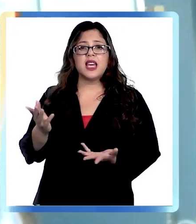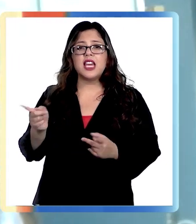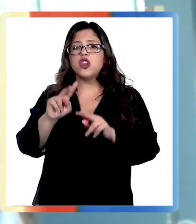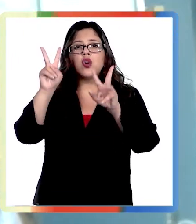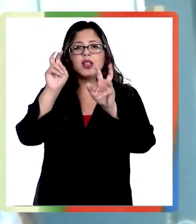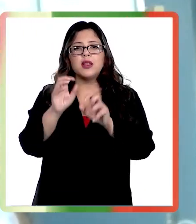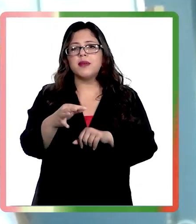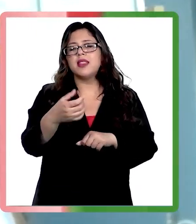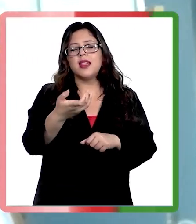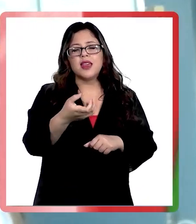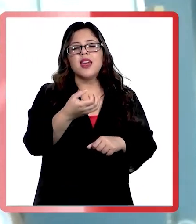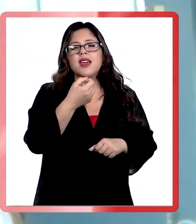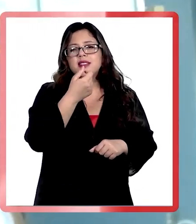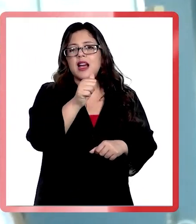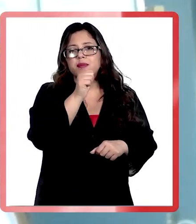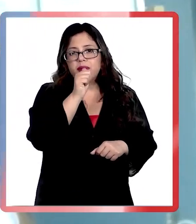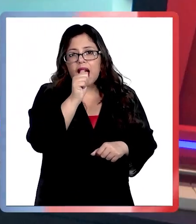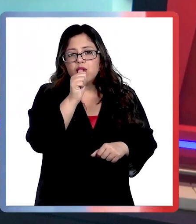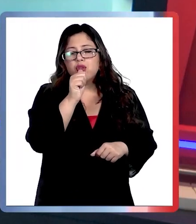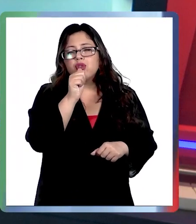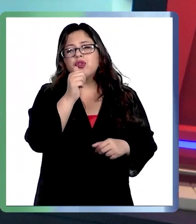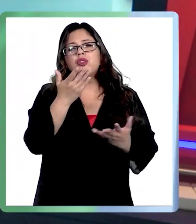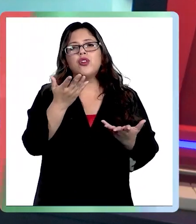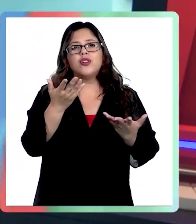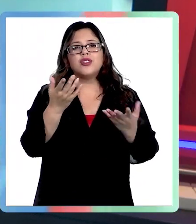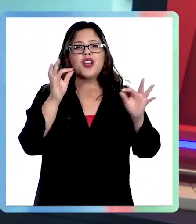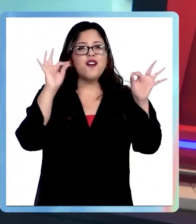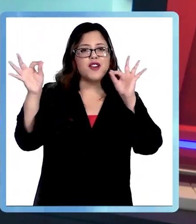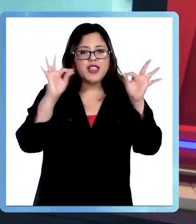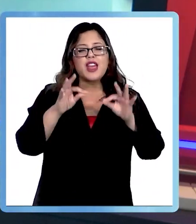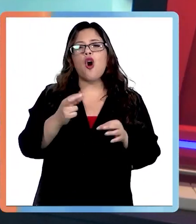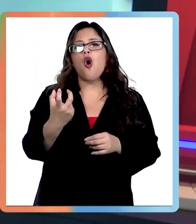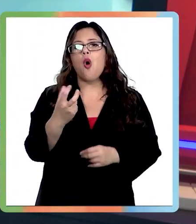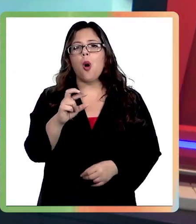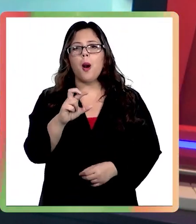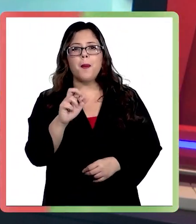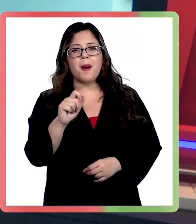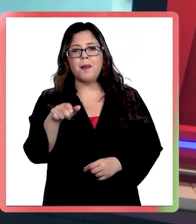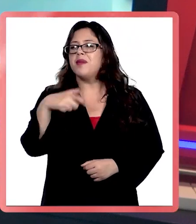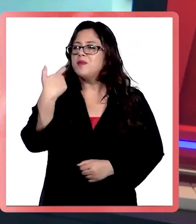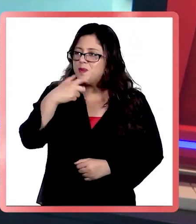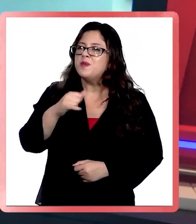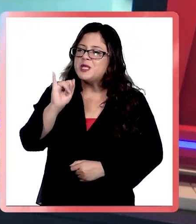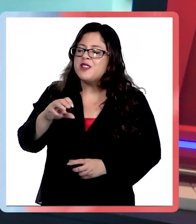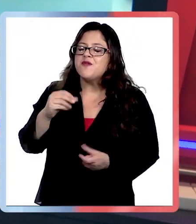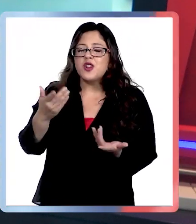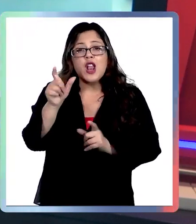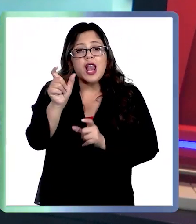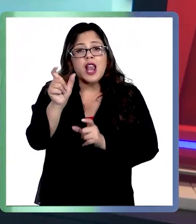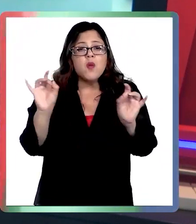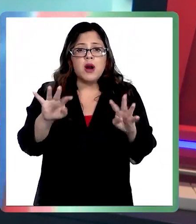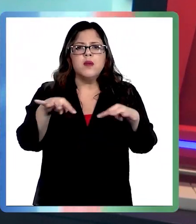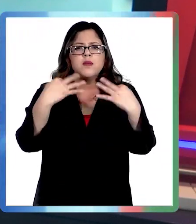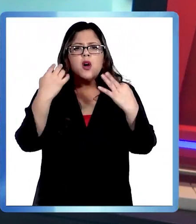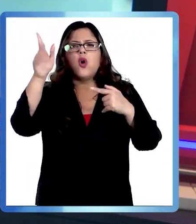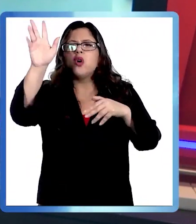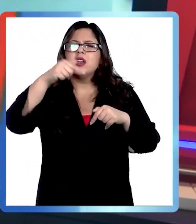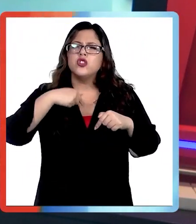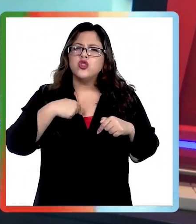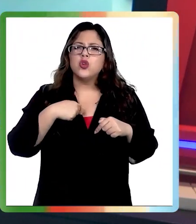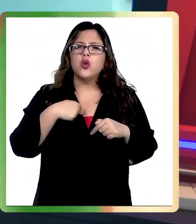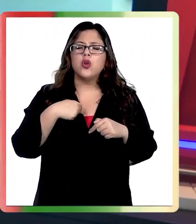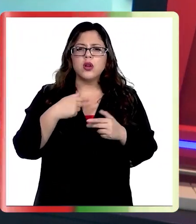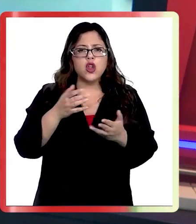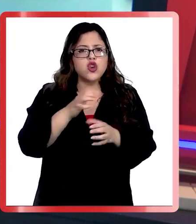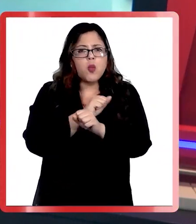Arroz, fideo, papa. Claro. Bueno, algunas personas que nos están viendo dirán, pero yo no puedo dejar de comer